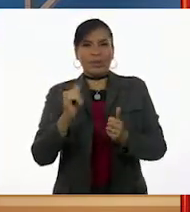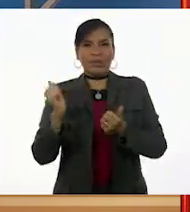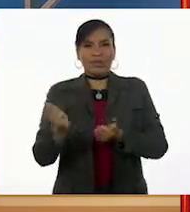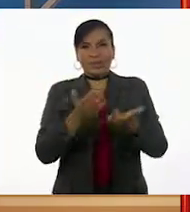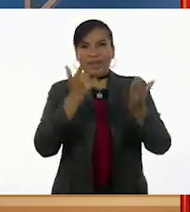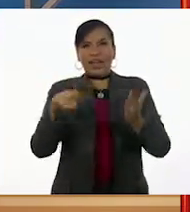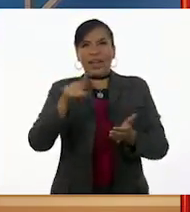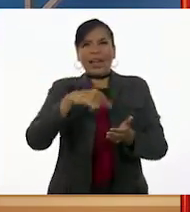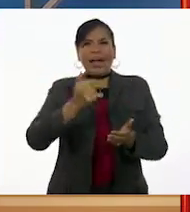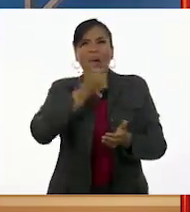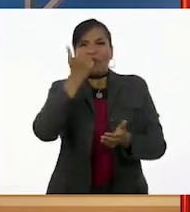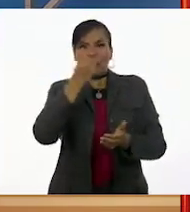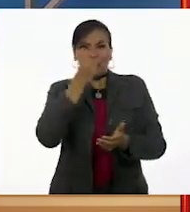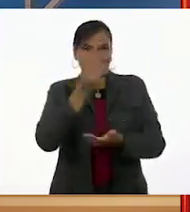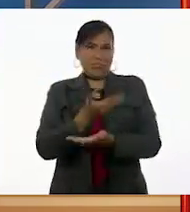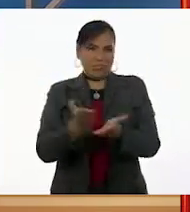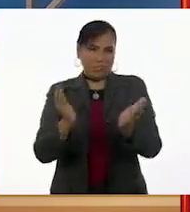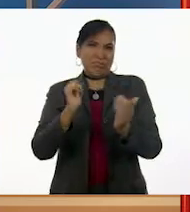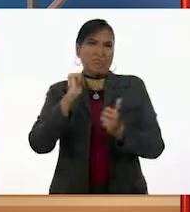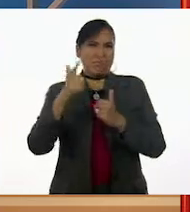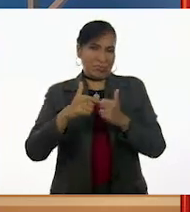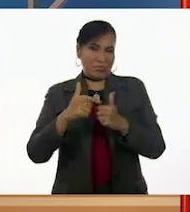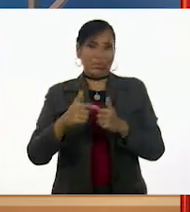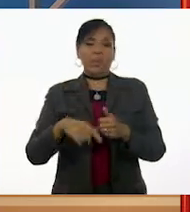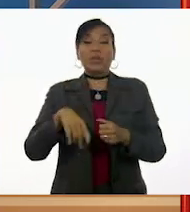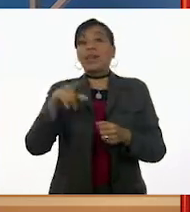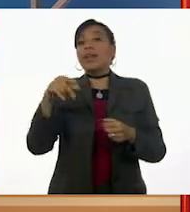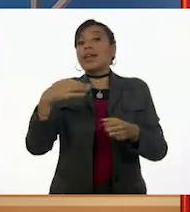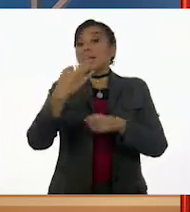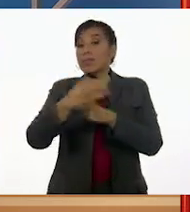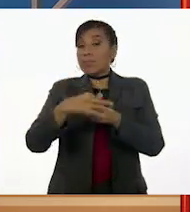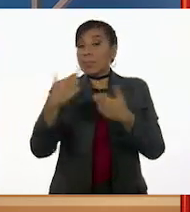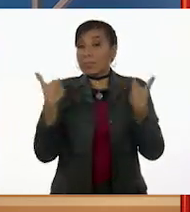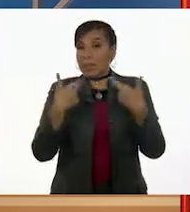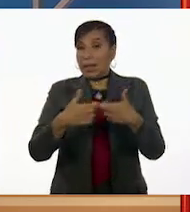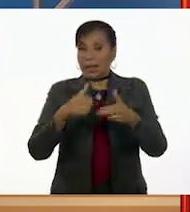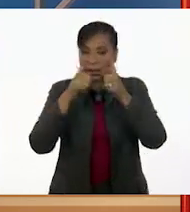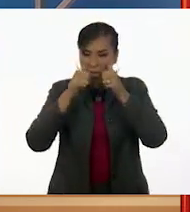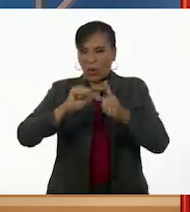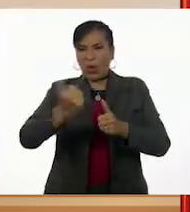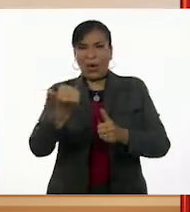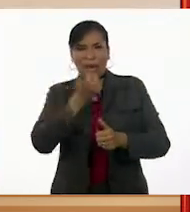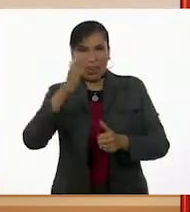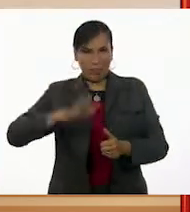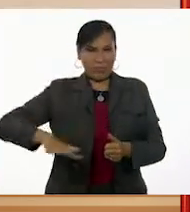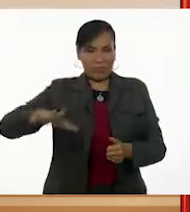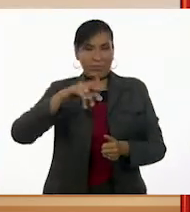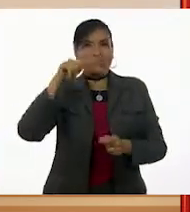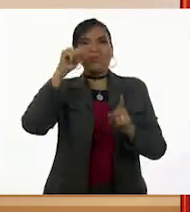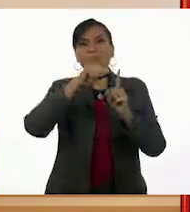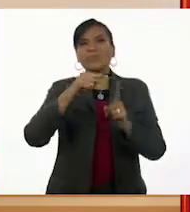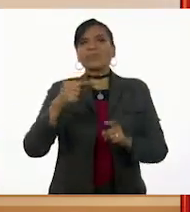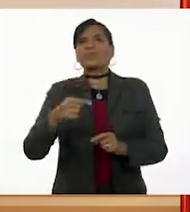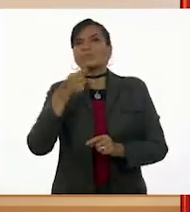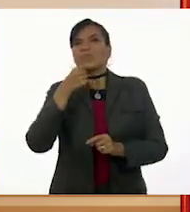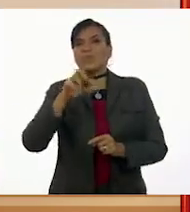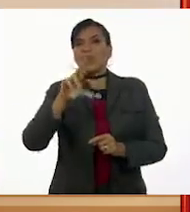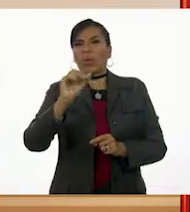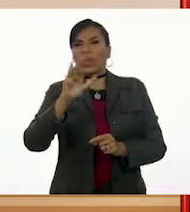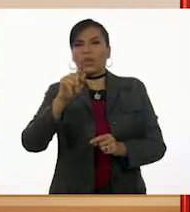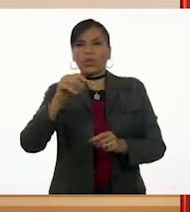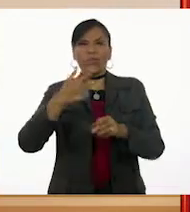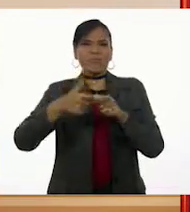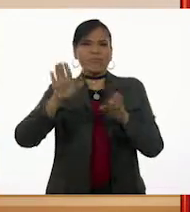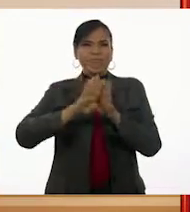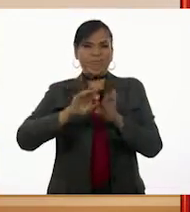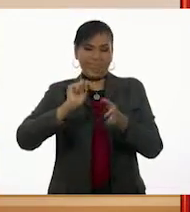alumnos algo rico para comer. Mientras la maestra atendía a otros alumnos, Roberto resolvía unos problemas